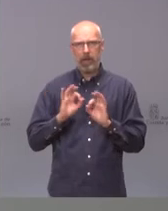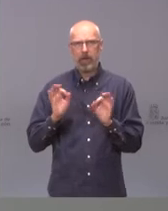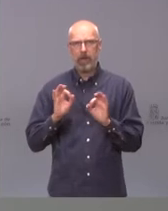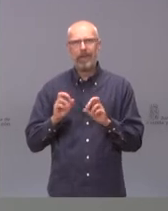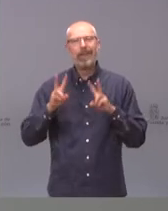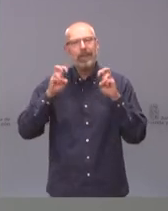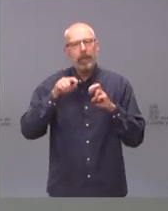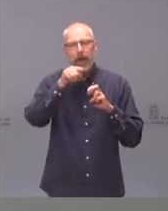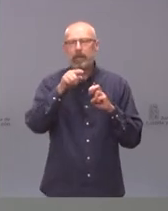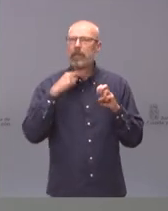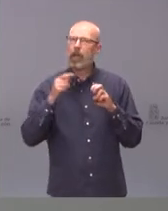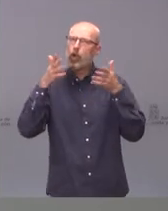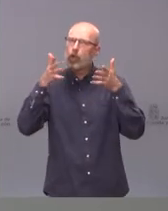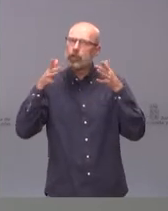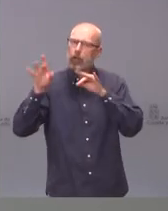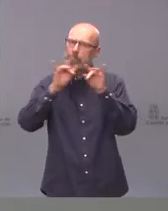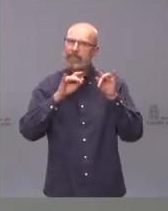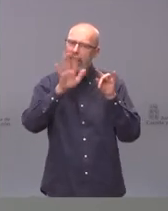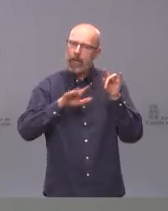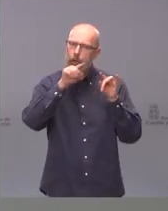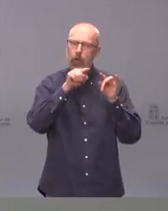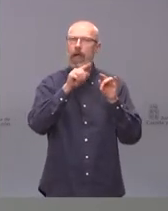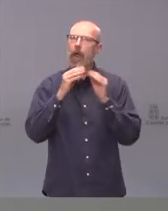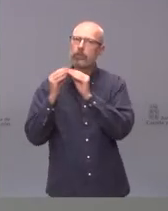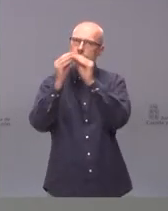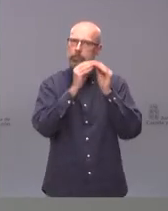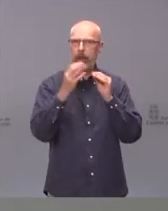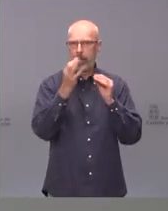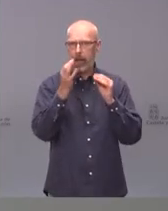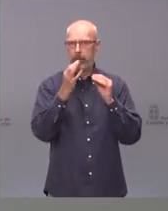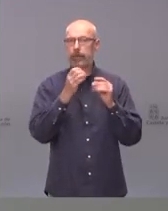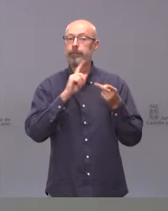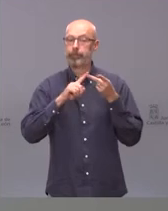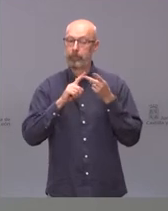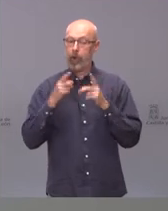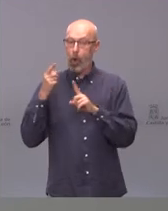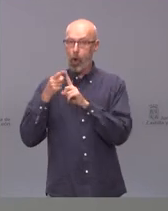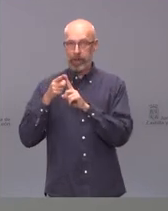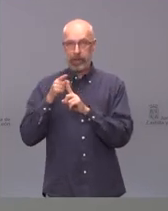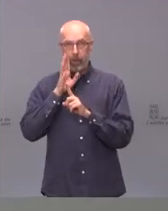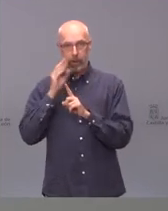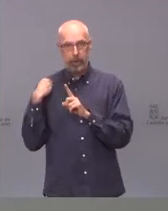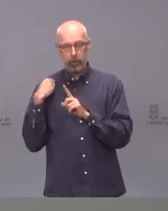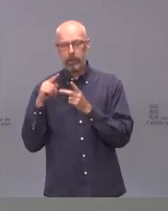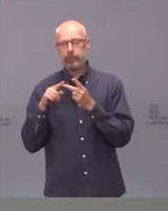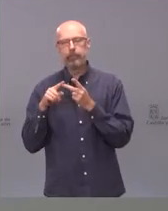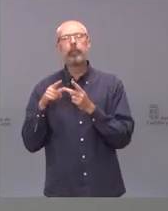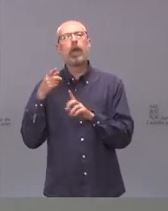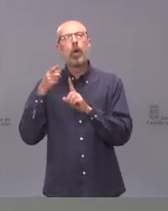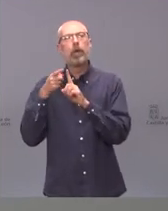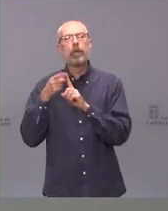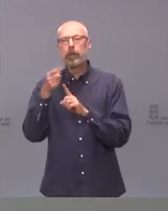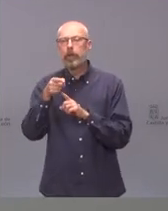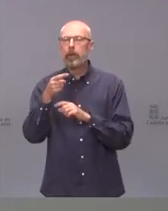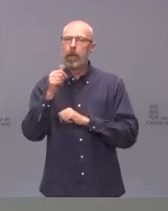Consejo Interterritorial y que vayamos todos a una. En cuanto al objetivo, pues es evidente que el objetivo que tenemos es que en verano haber